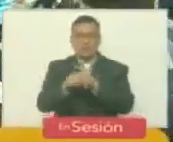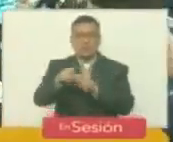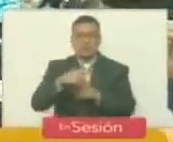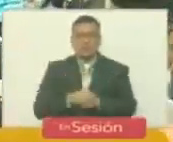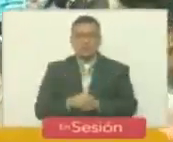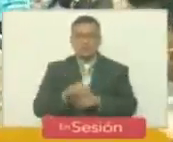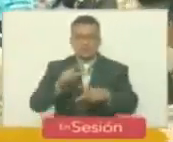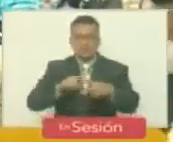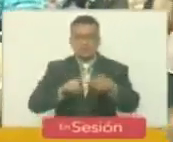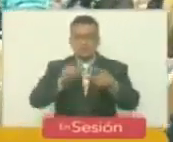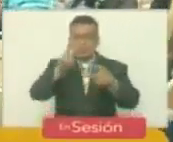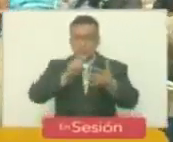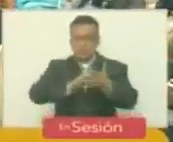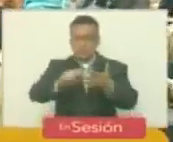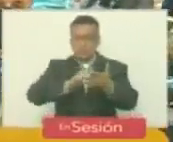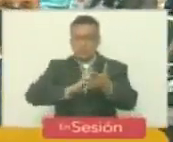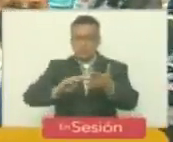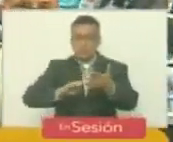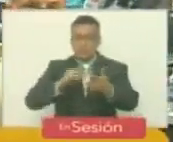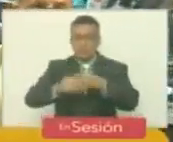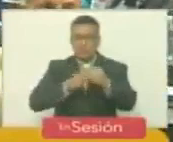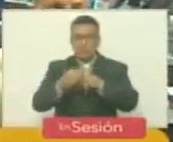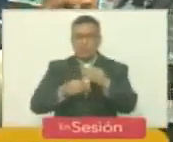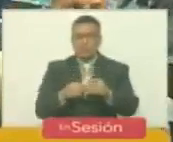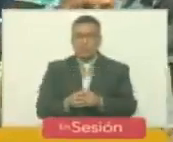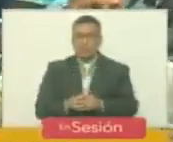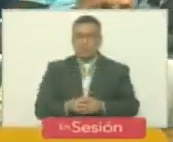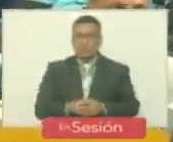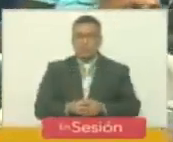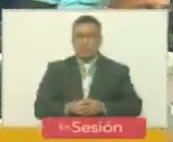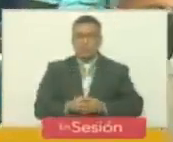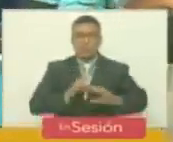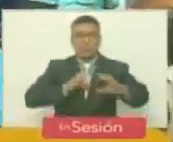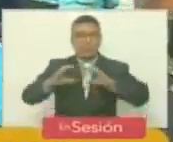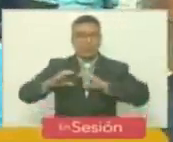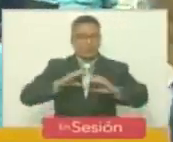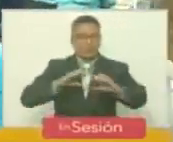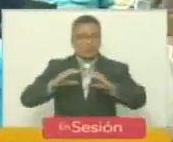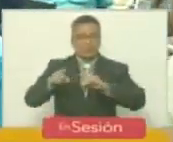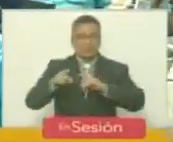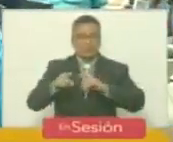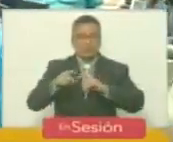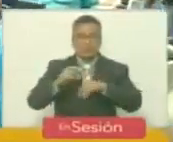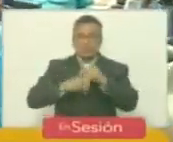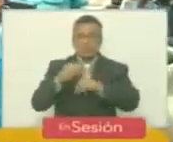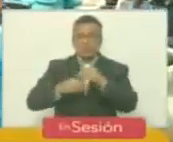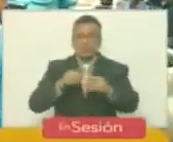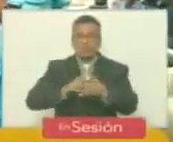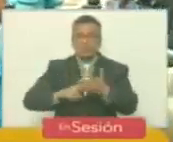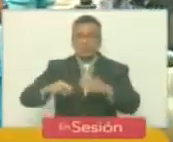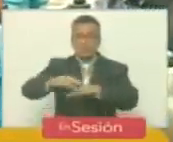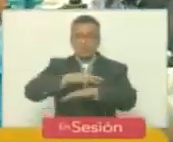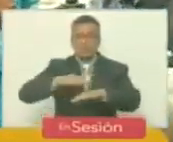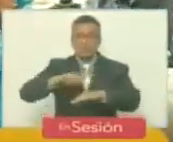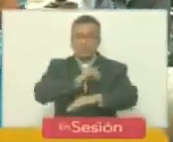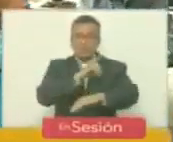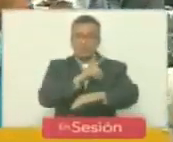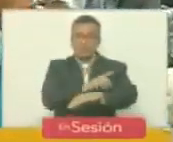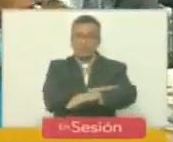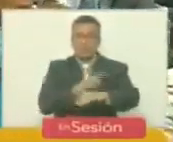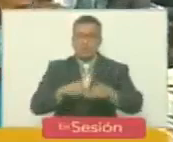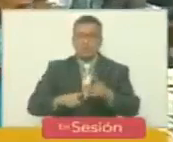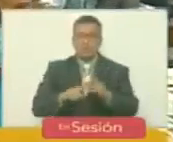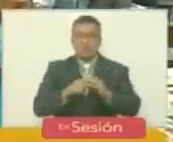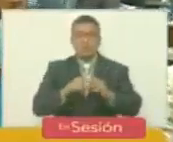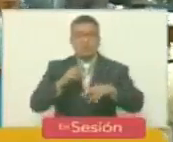En el segundo punto de la cuenta se hizo referencia a comunicaciones suscritas por el ministro del Poder Popular para